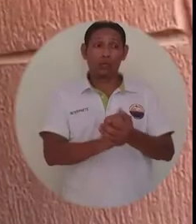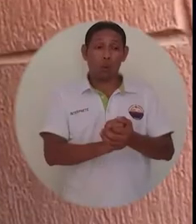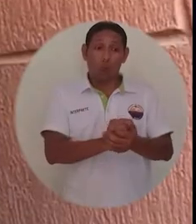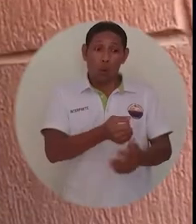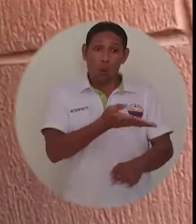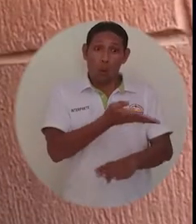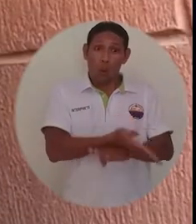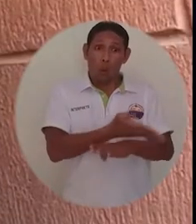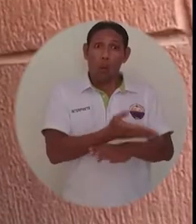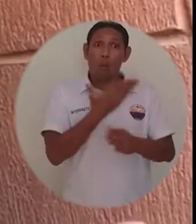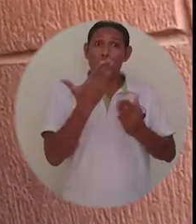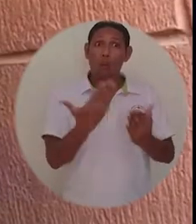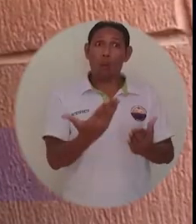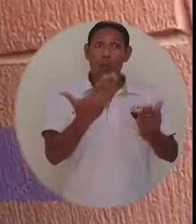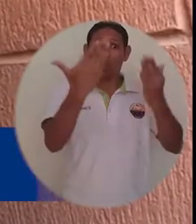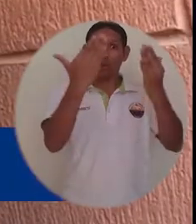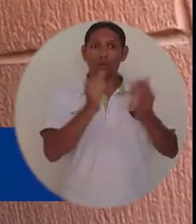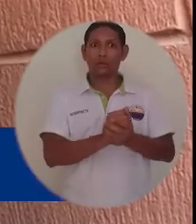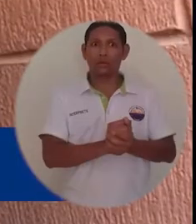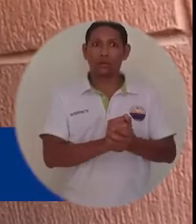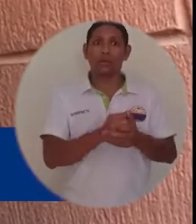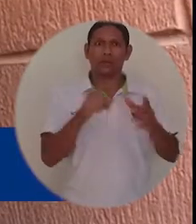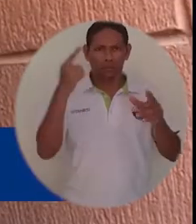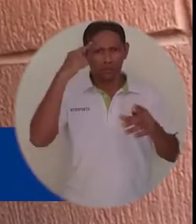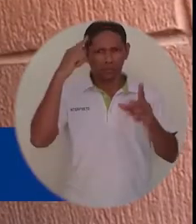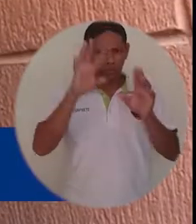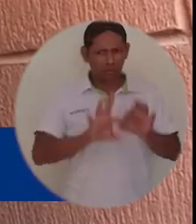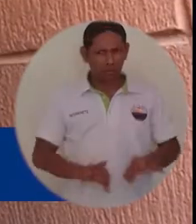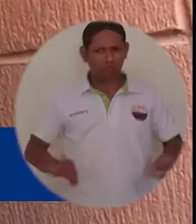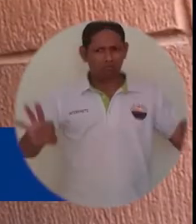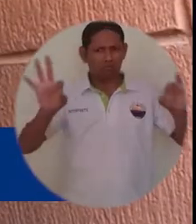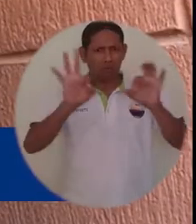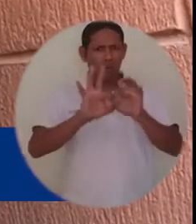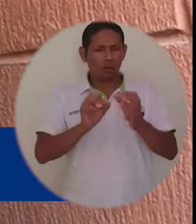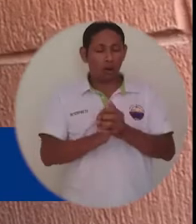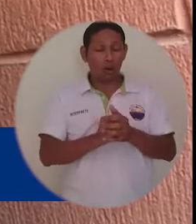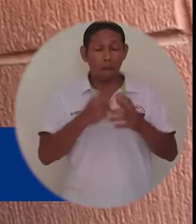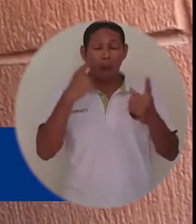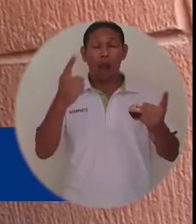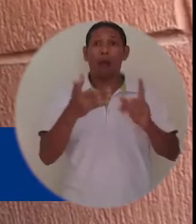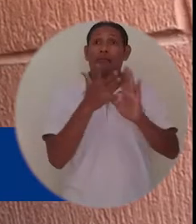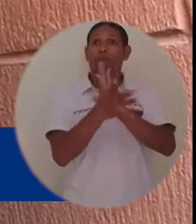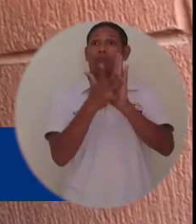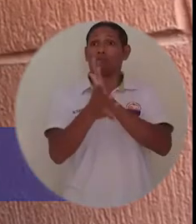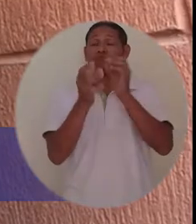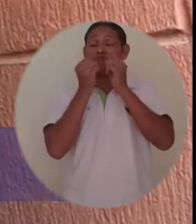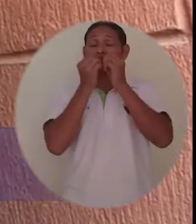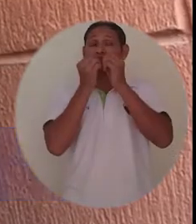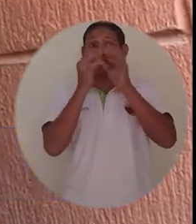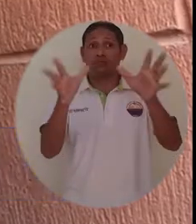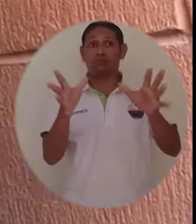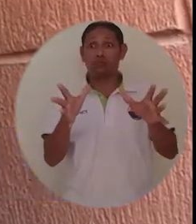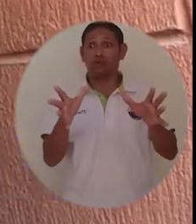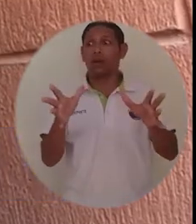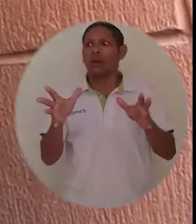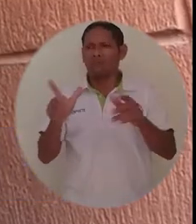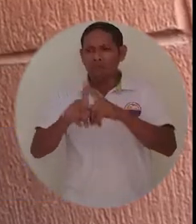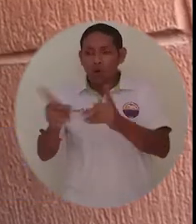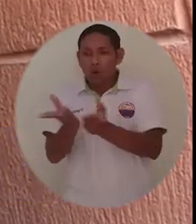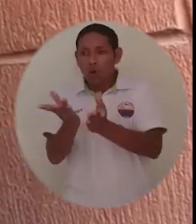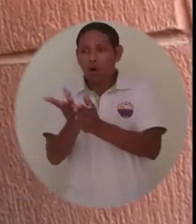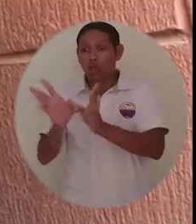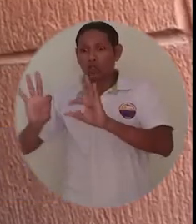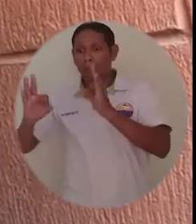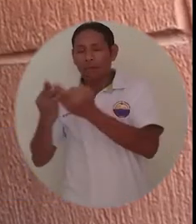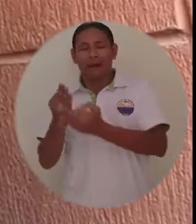siendo una propuesta de por sí muy esperanzadora y de llegar a aprobarse considero que va a ser una gran noticia para los